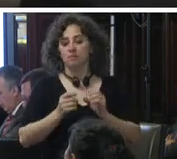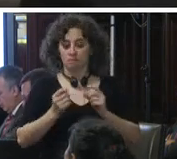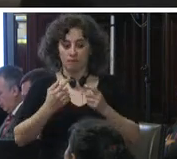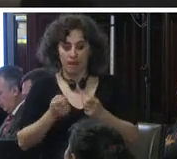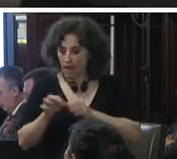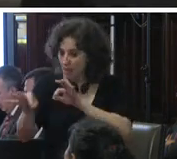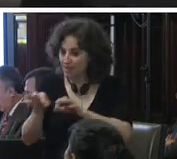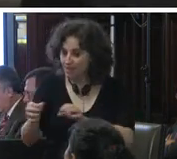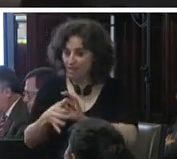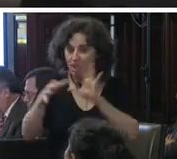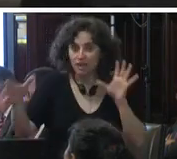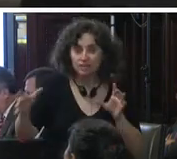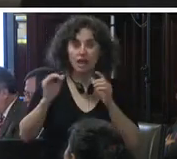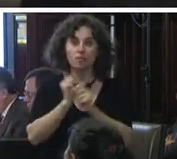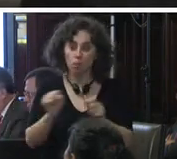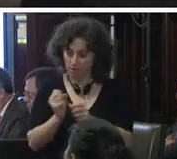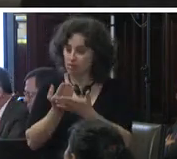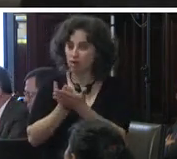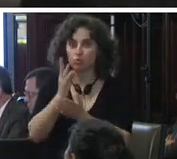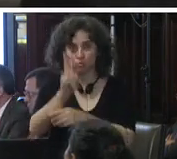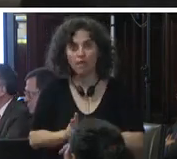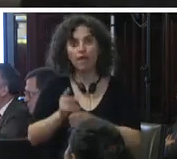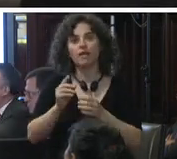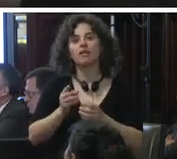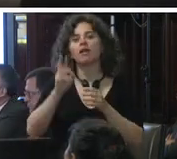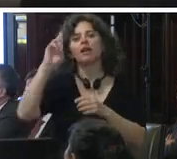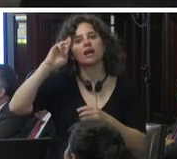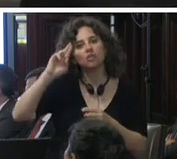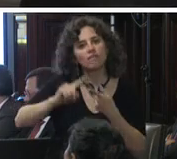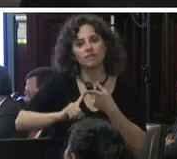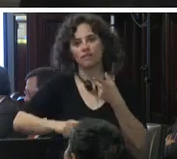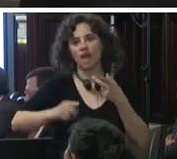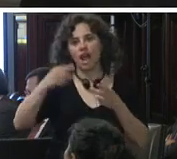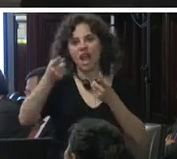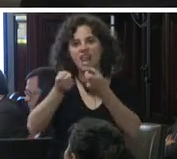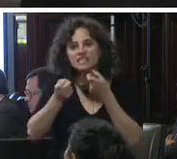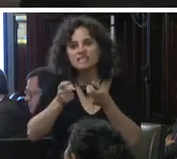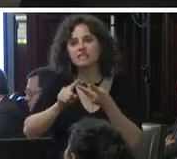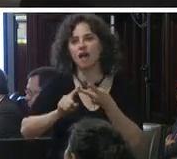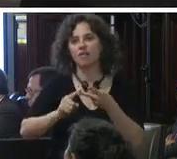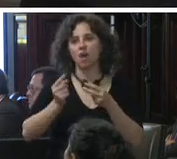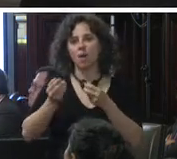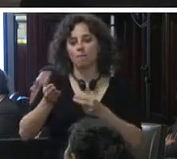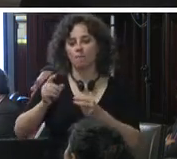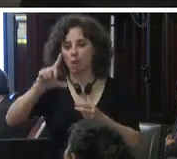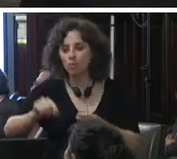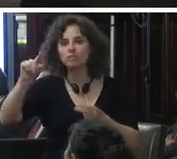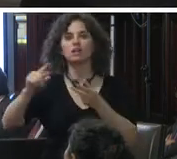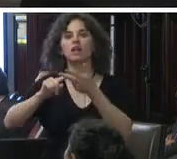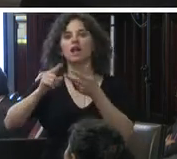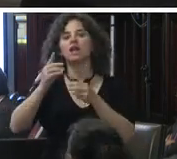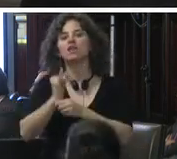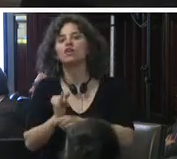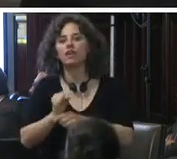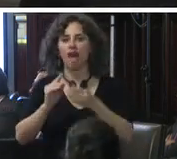sean impuestas bajo los principios de legalidad excepcionalidad razonabilidad necesidad proporcionalidad idoneidad